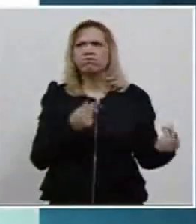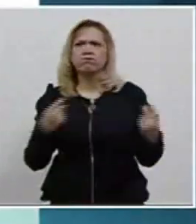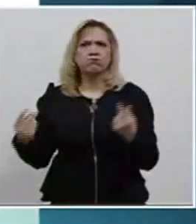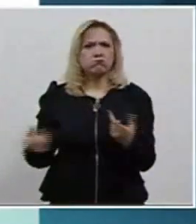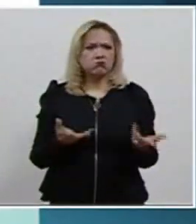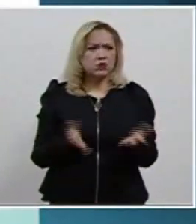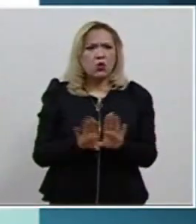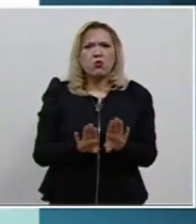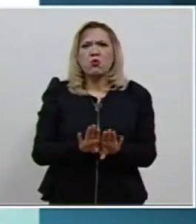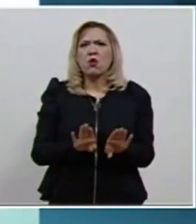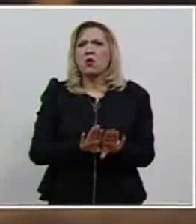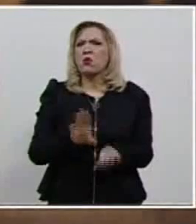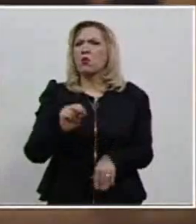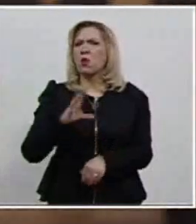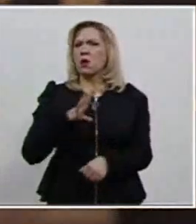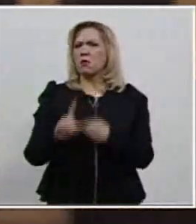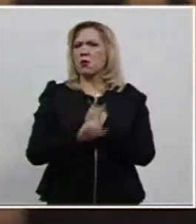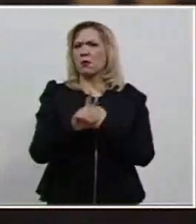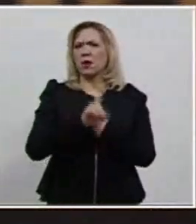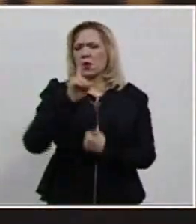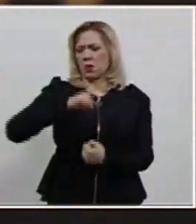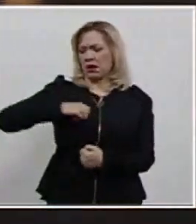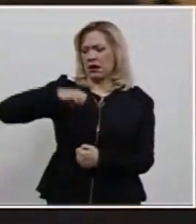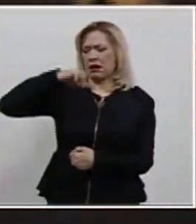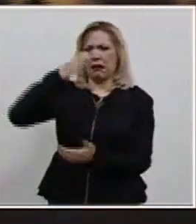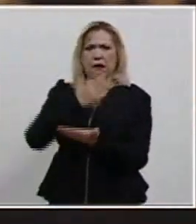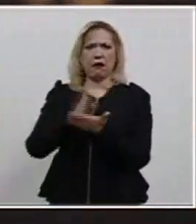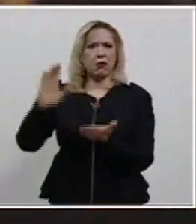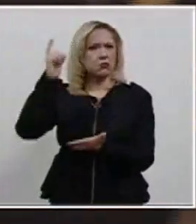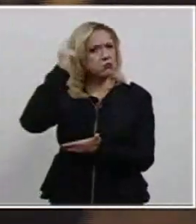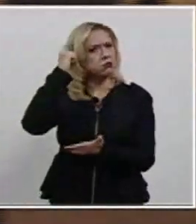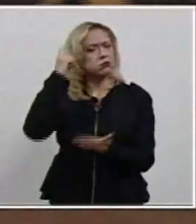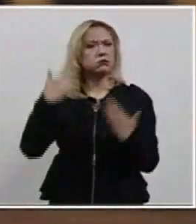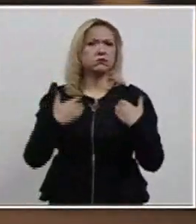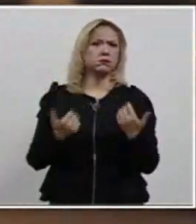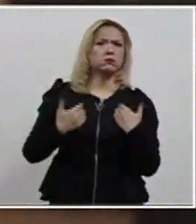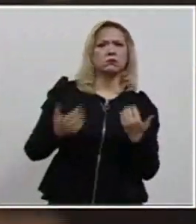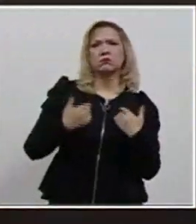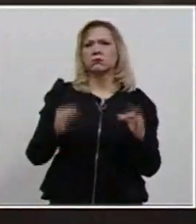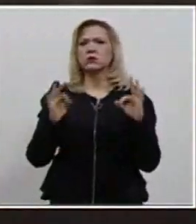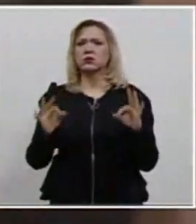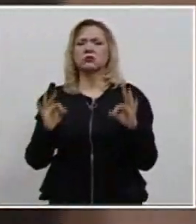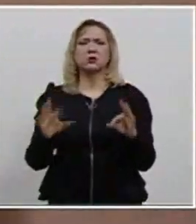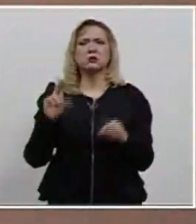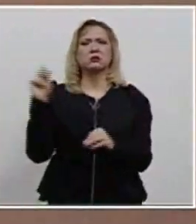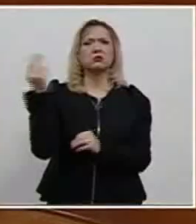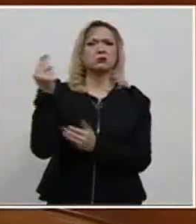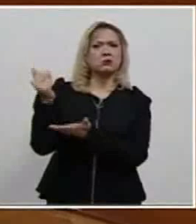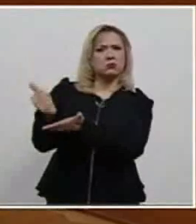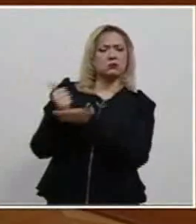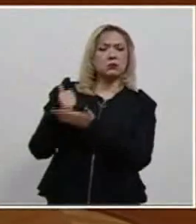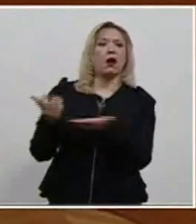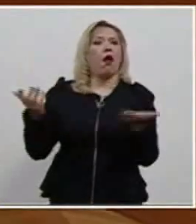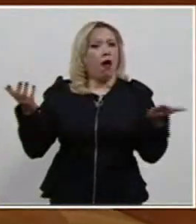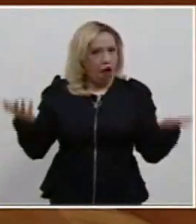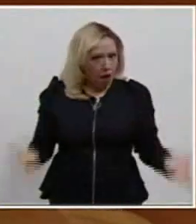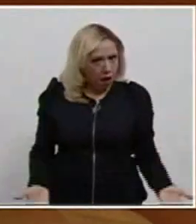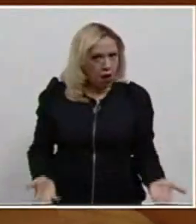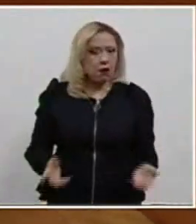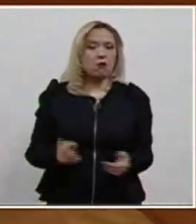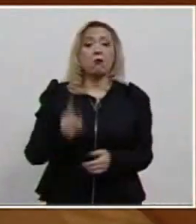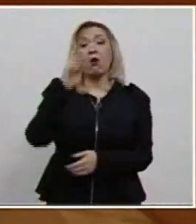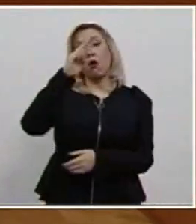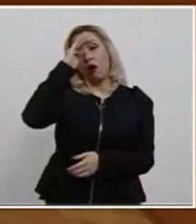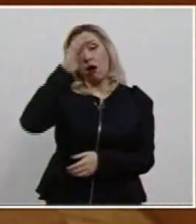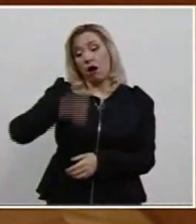Este criterio se desprende de uno de la primera sala que precisa que la edad por sí sola no es suficiente para estimar que